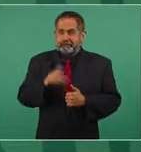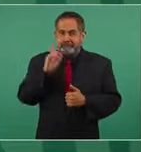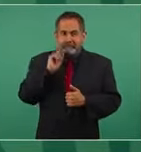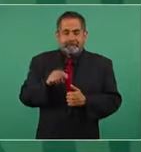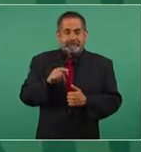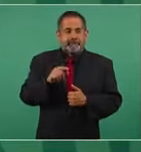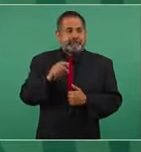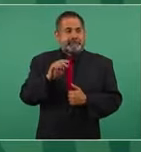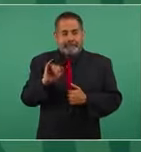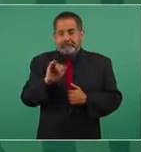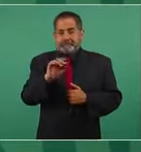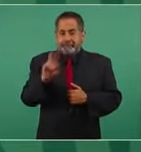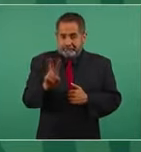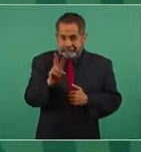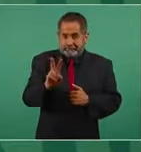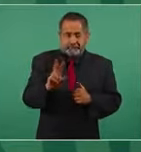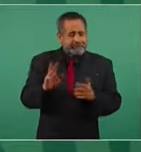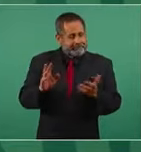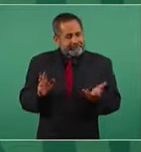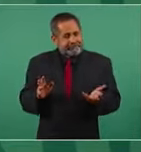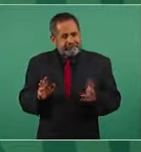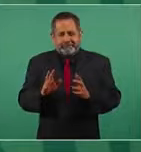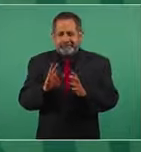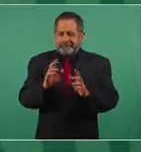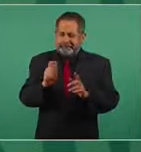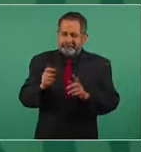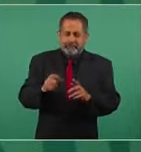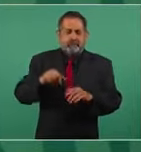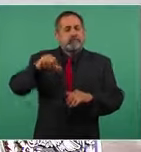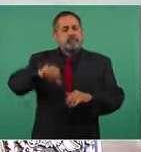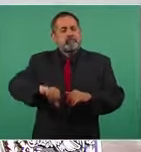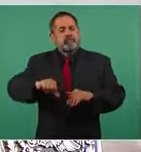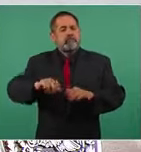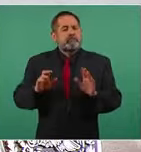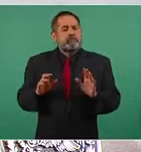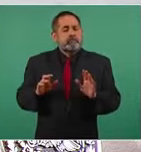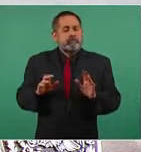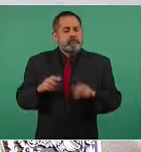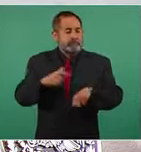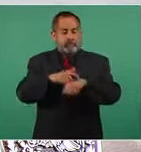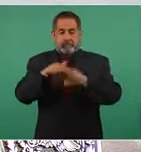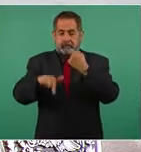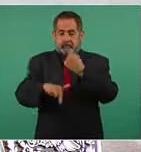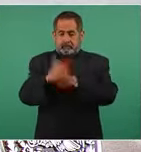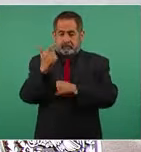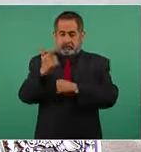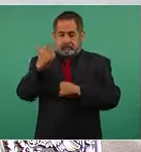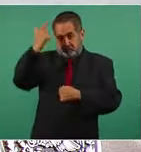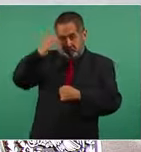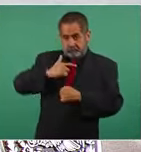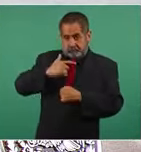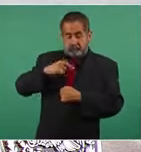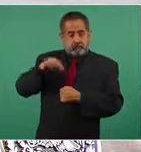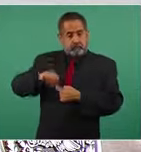viernes. Entonces, hoy a las 12 de la noche